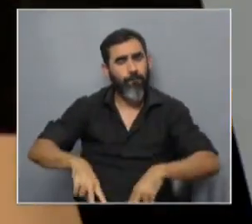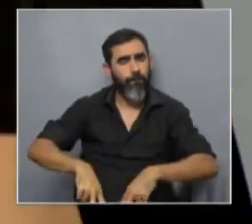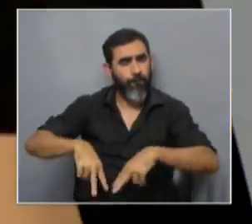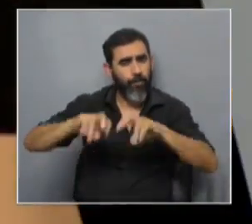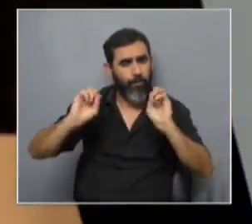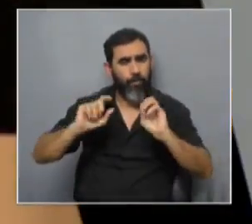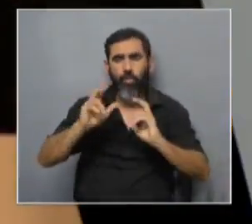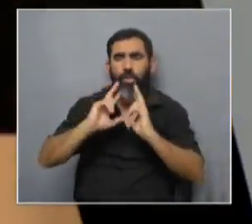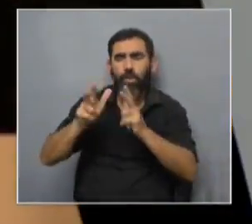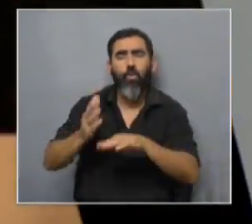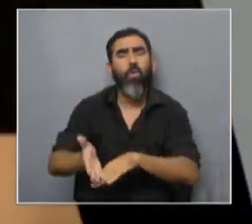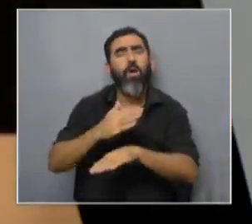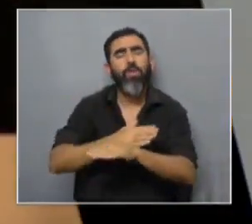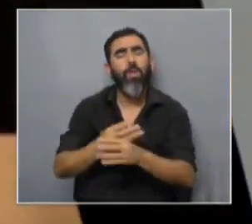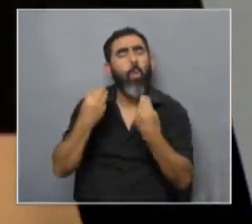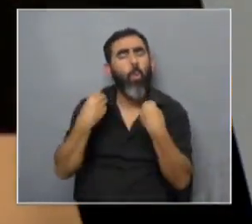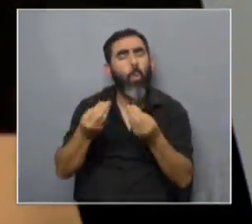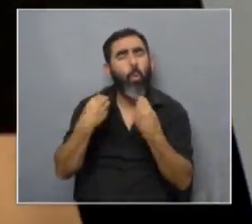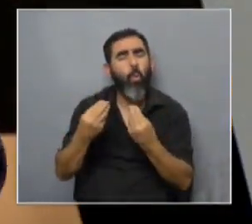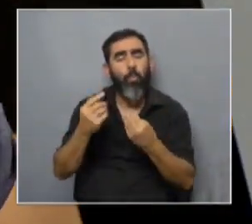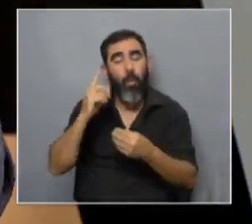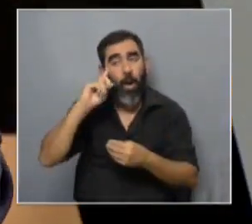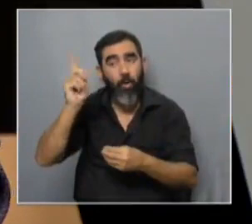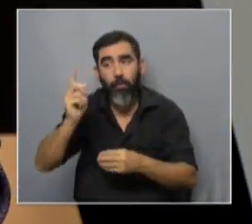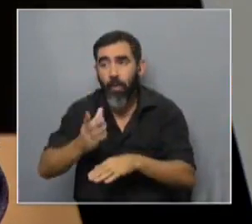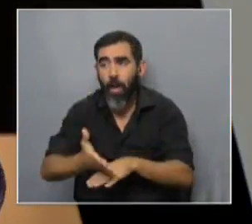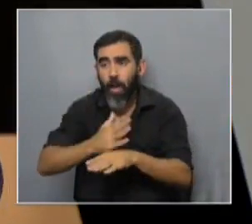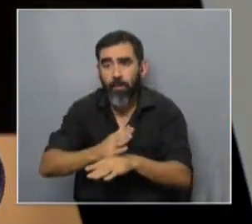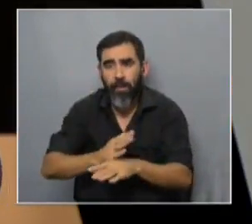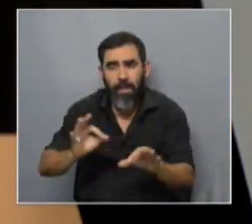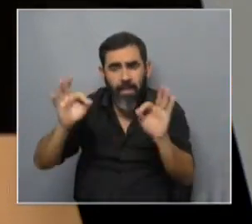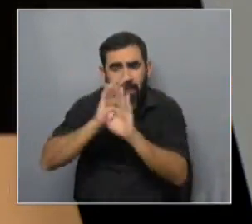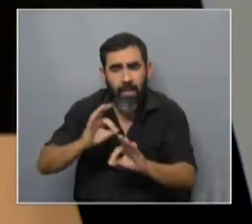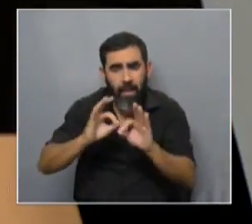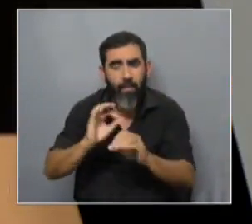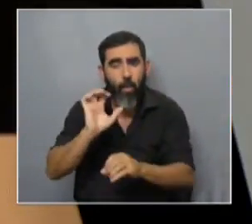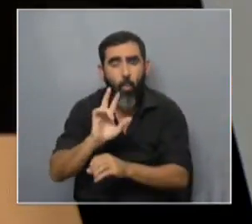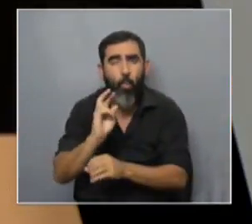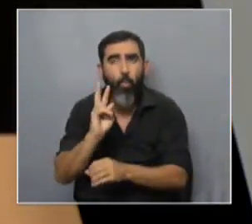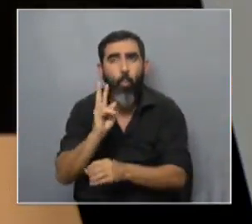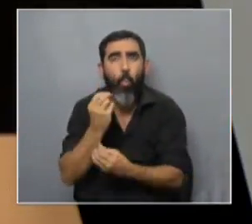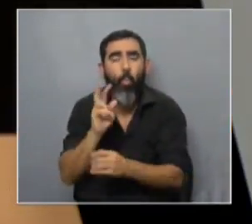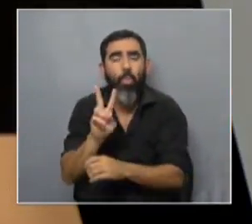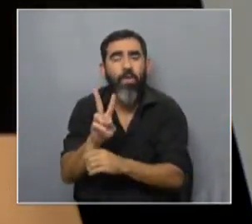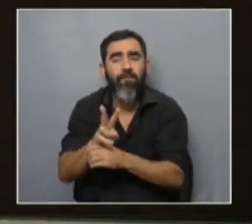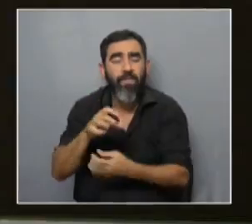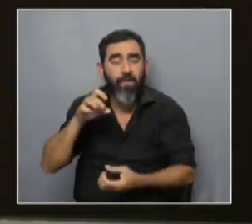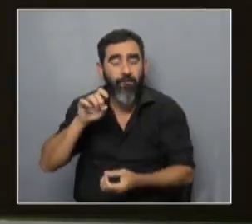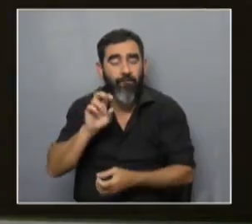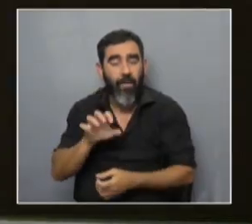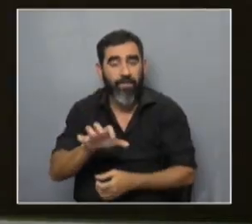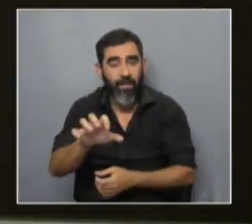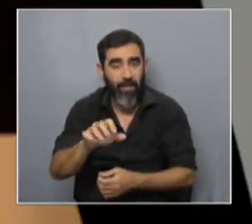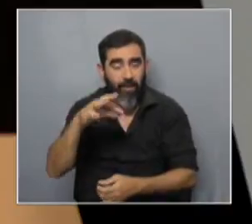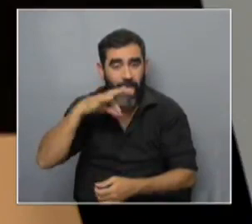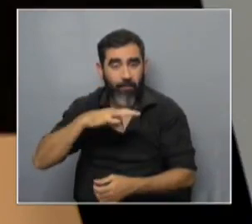hacía referencia en sus charlas a cómo, de lo que no sabíamos prácticamente, cómo se defiende una bacteria de los virus, a una ola